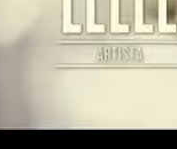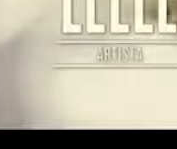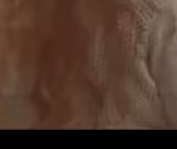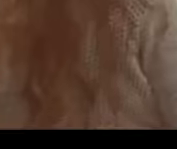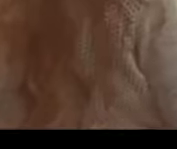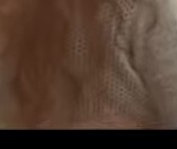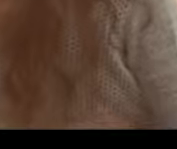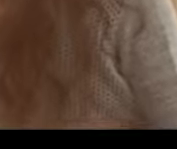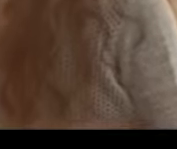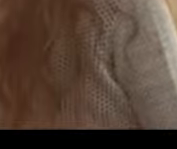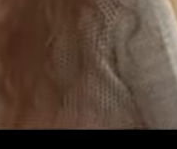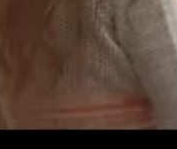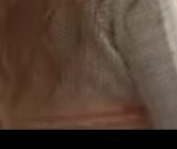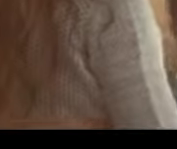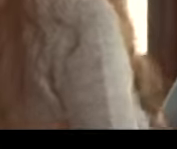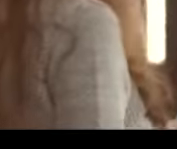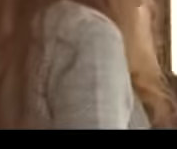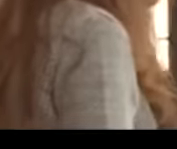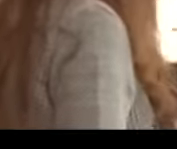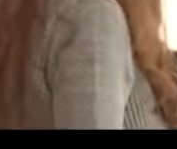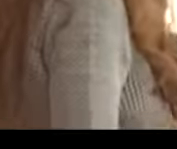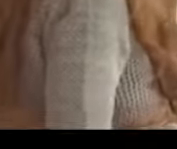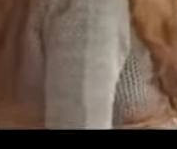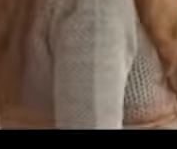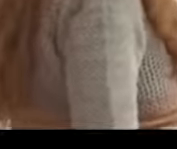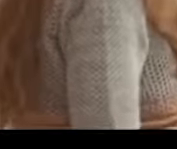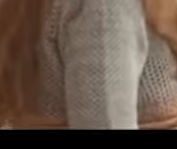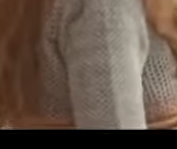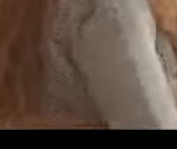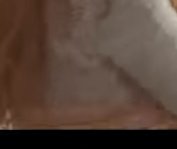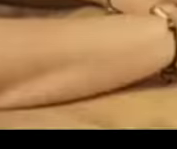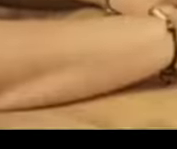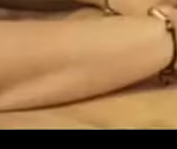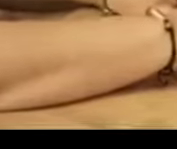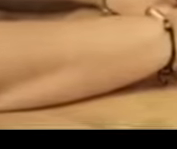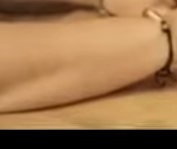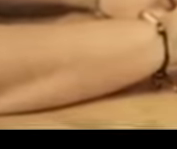hola Bárbara qué bonito lo que vamos a hacer hoy ¿no? pues sí yo creo que es una experiencia